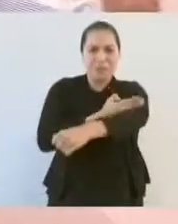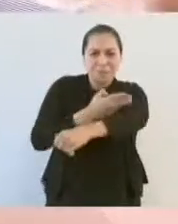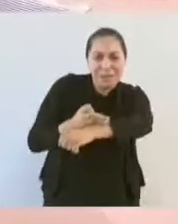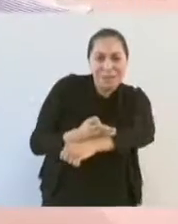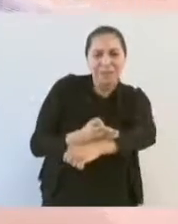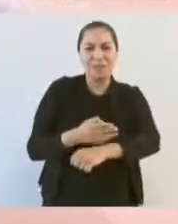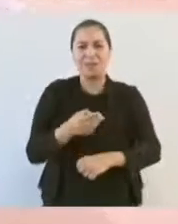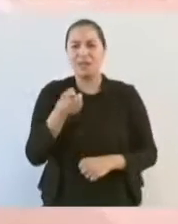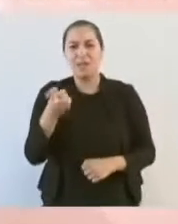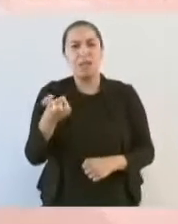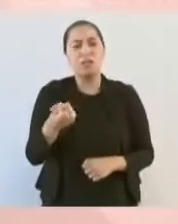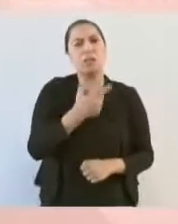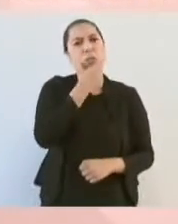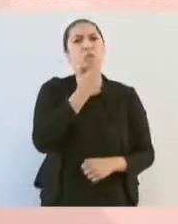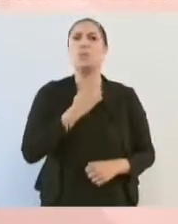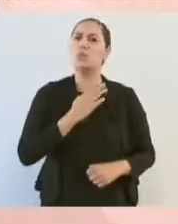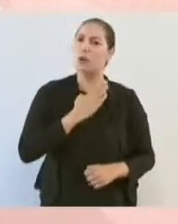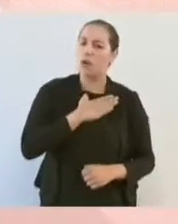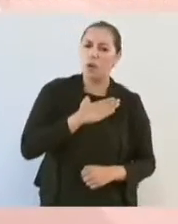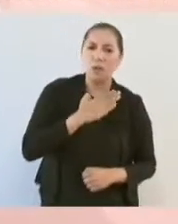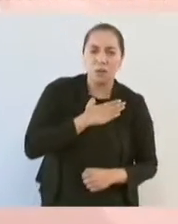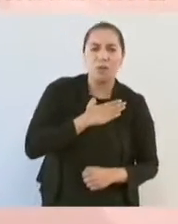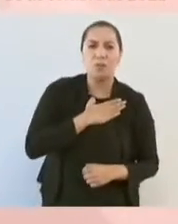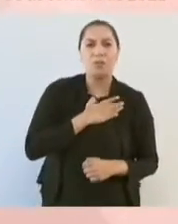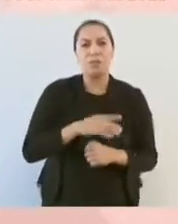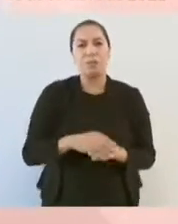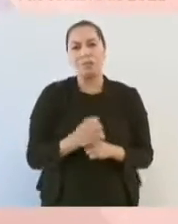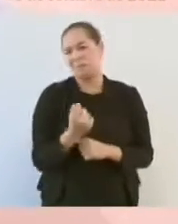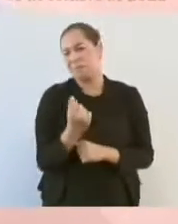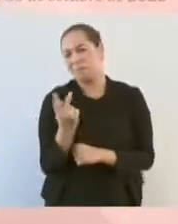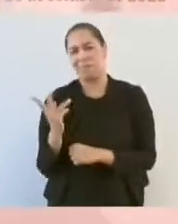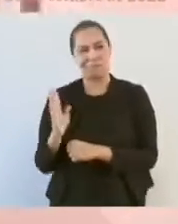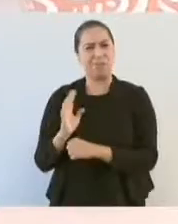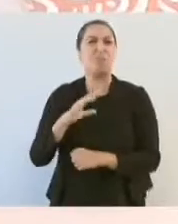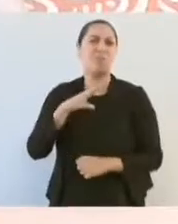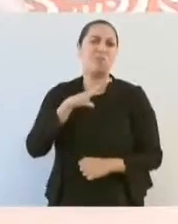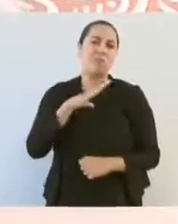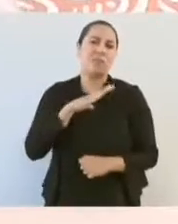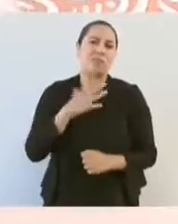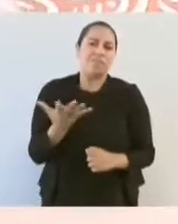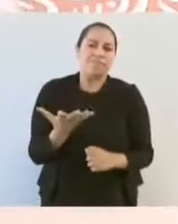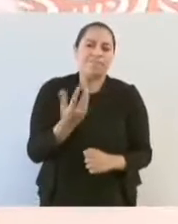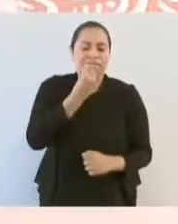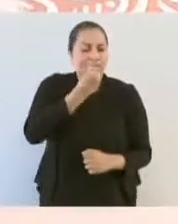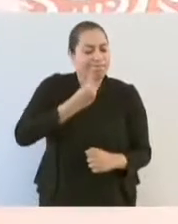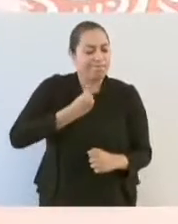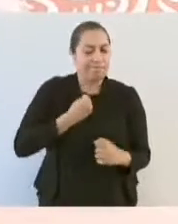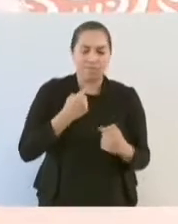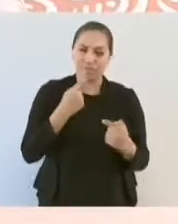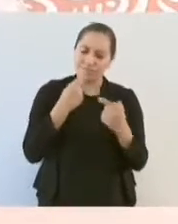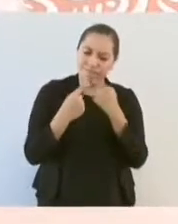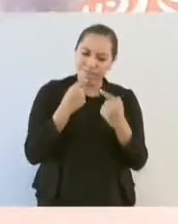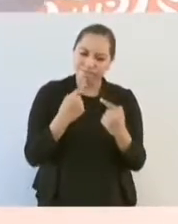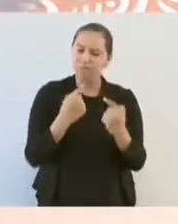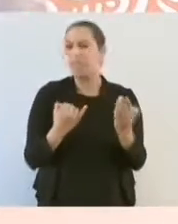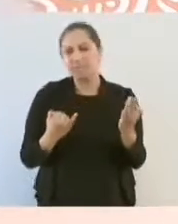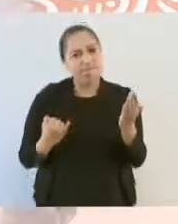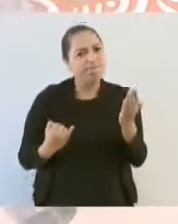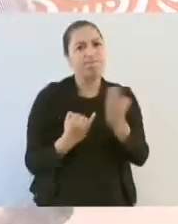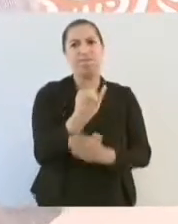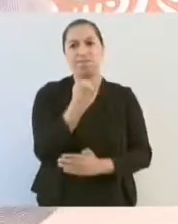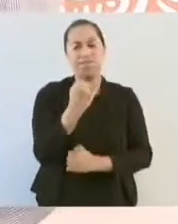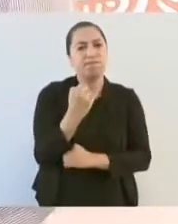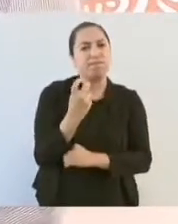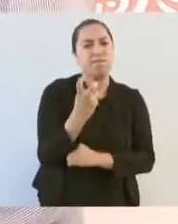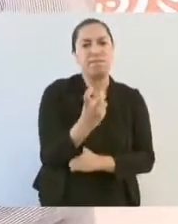Madero era un hombre bueno y tuvo que decidir hacer